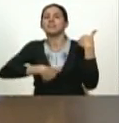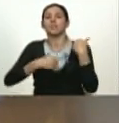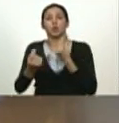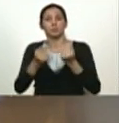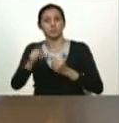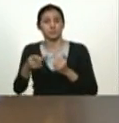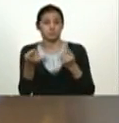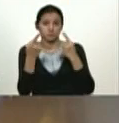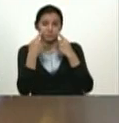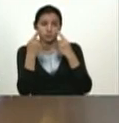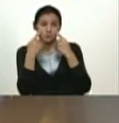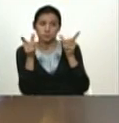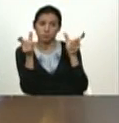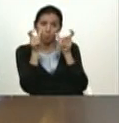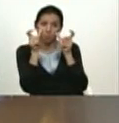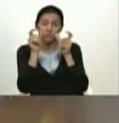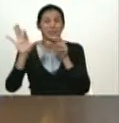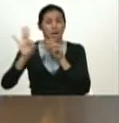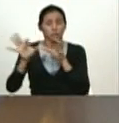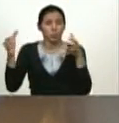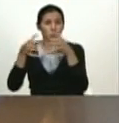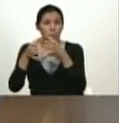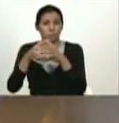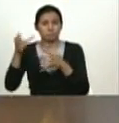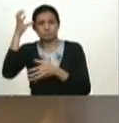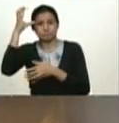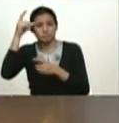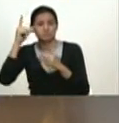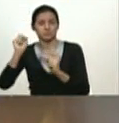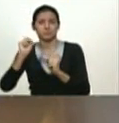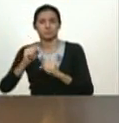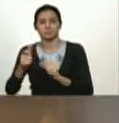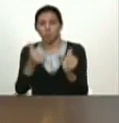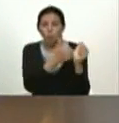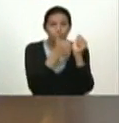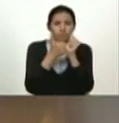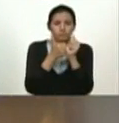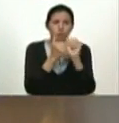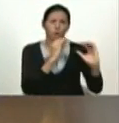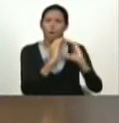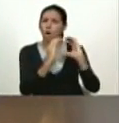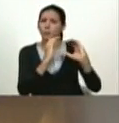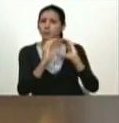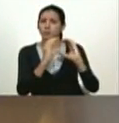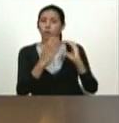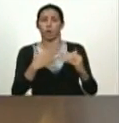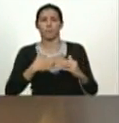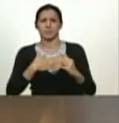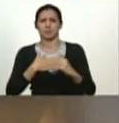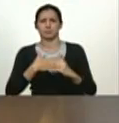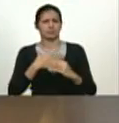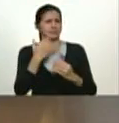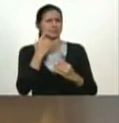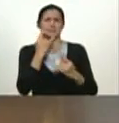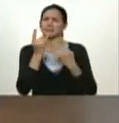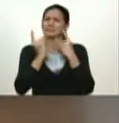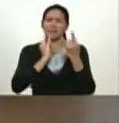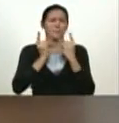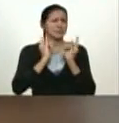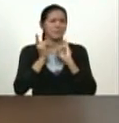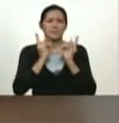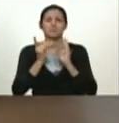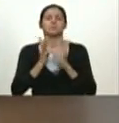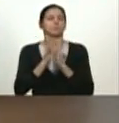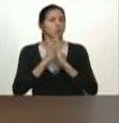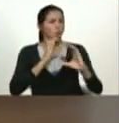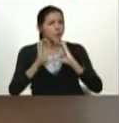tiene que desarrollar un super equipo también de seguimiento y comunicación permanente conmigo a toda hora del día eso